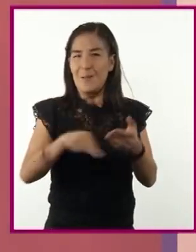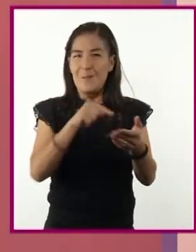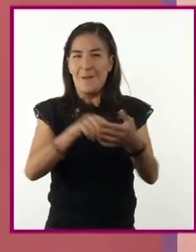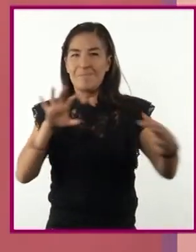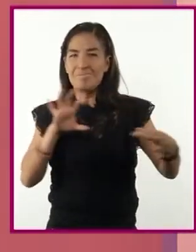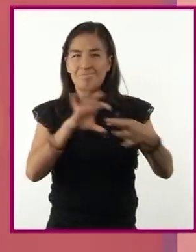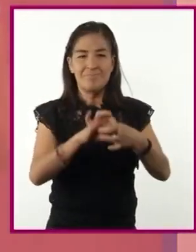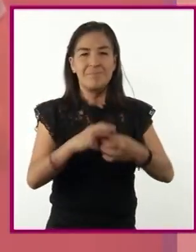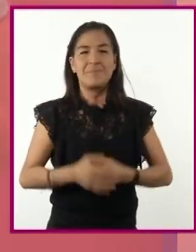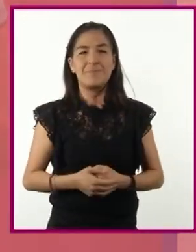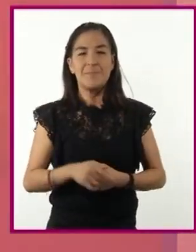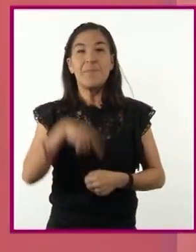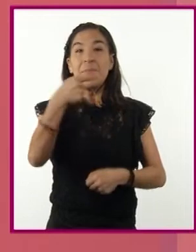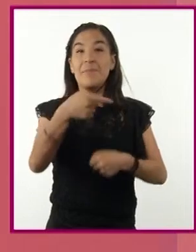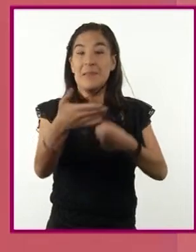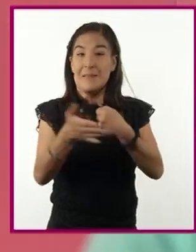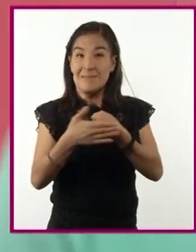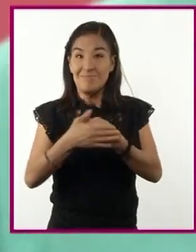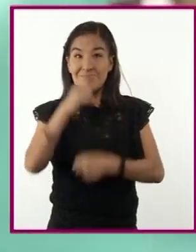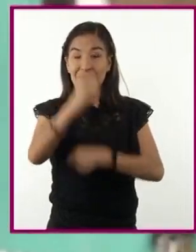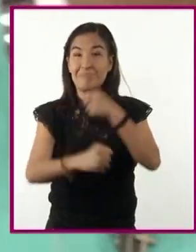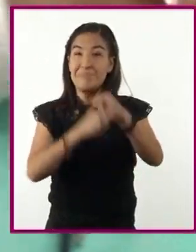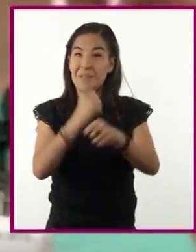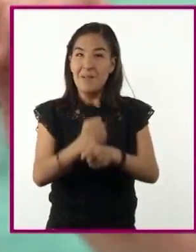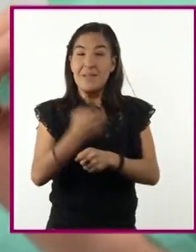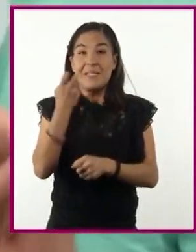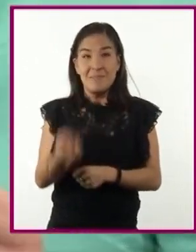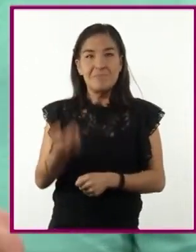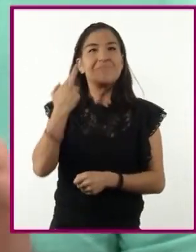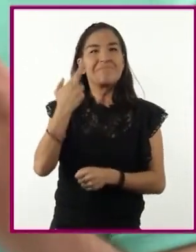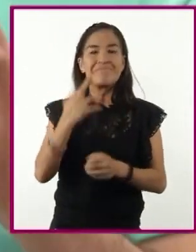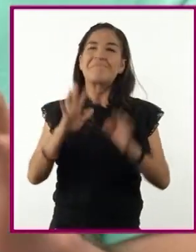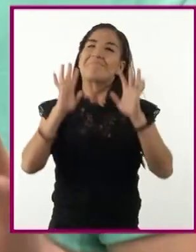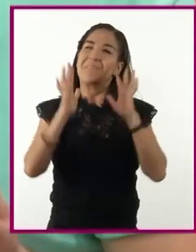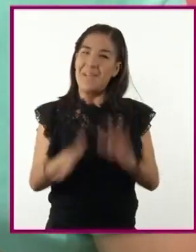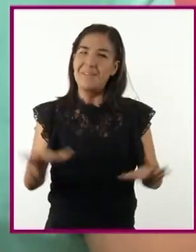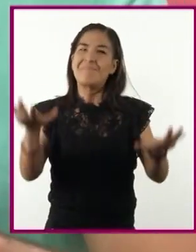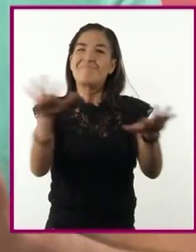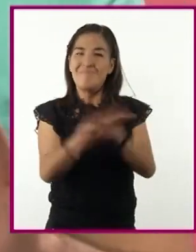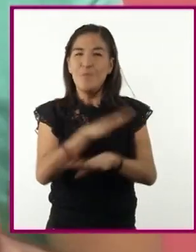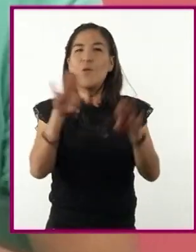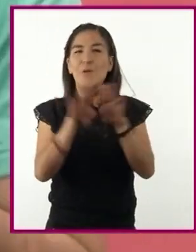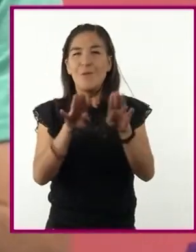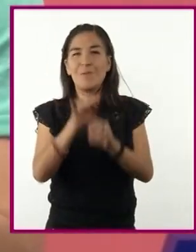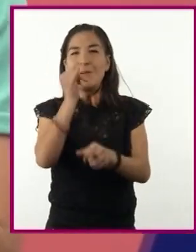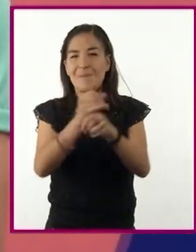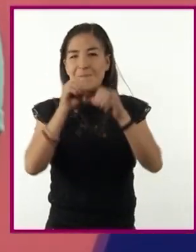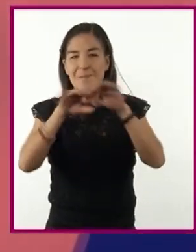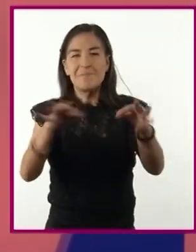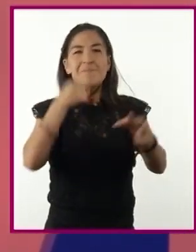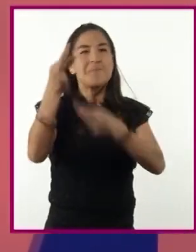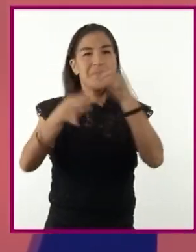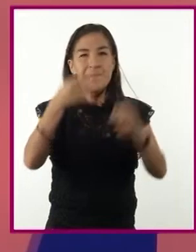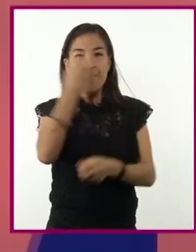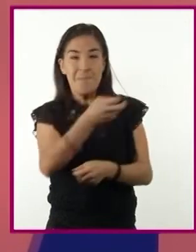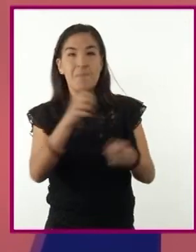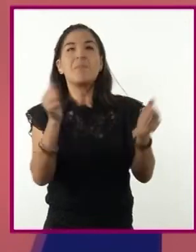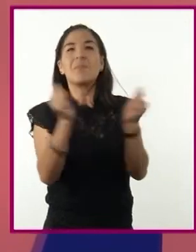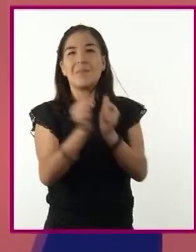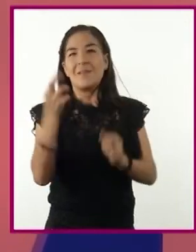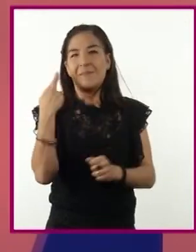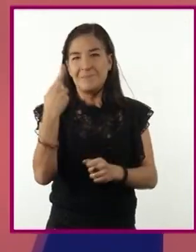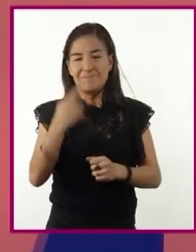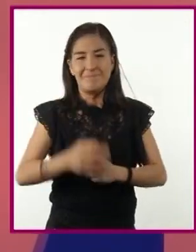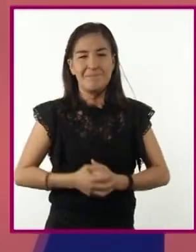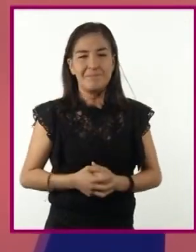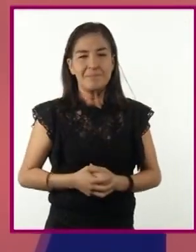En los próximos años, la radio ya habrá cambiado su modelo de distribución y el soporte por el que se escucha.